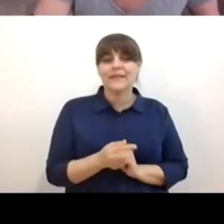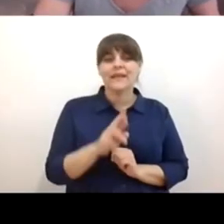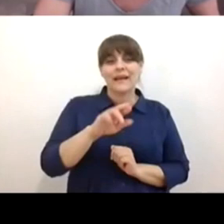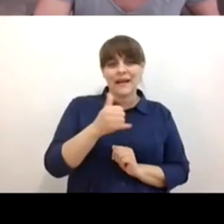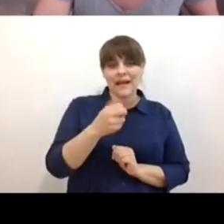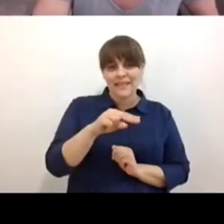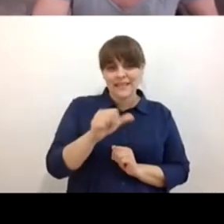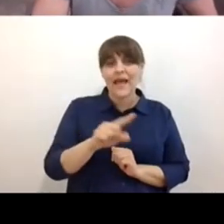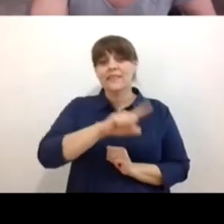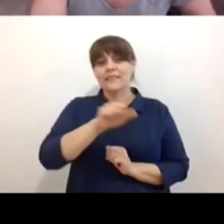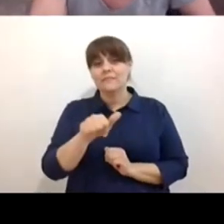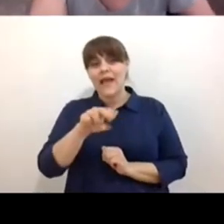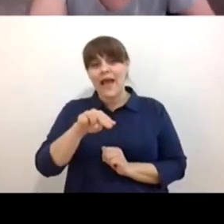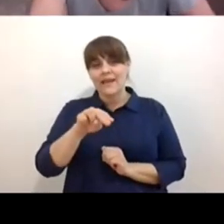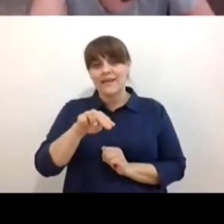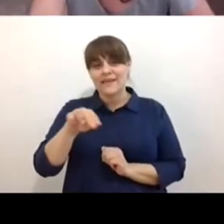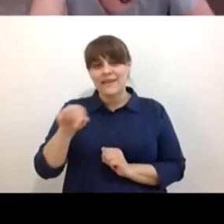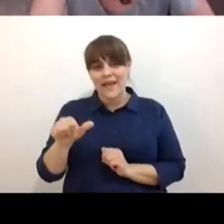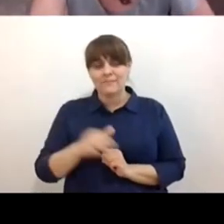muchas gracias